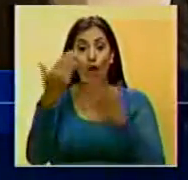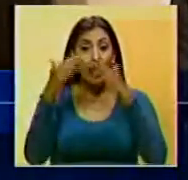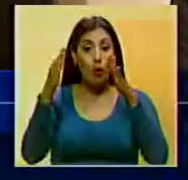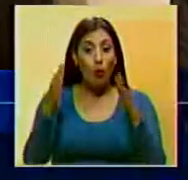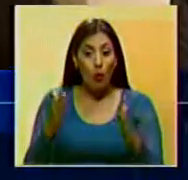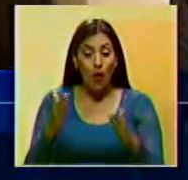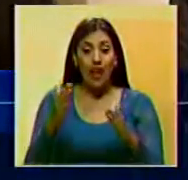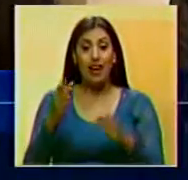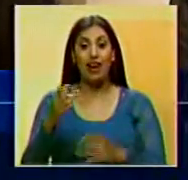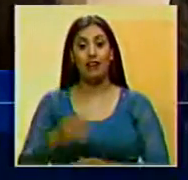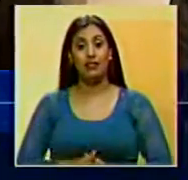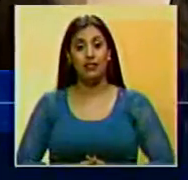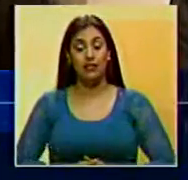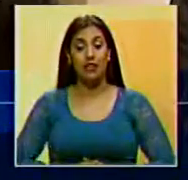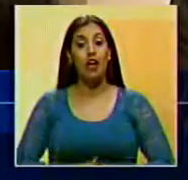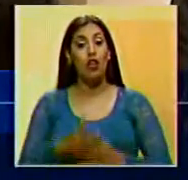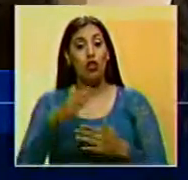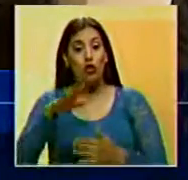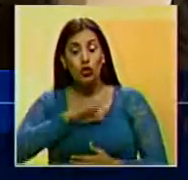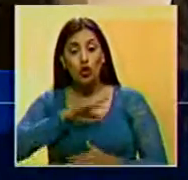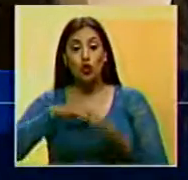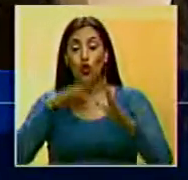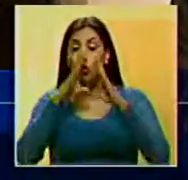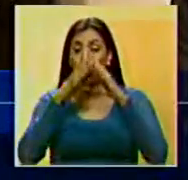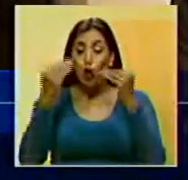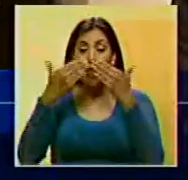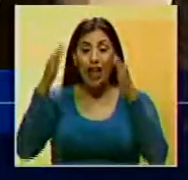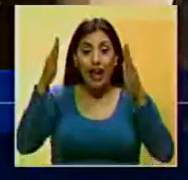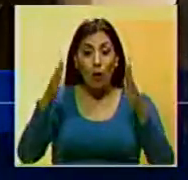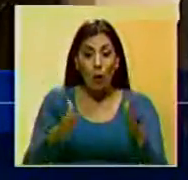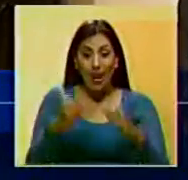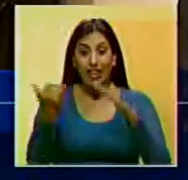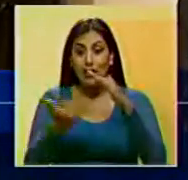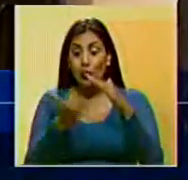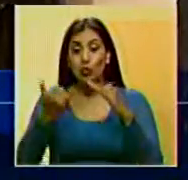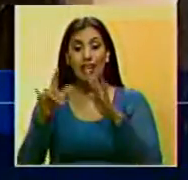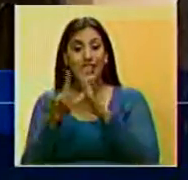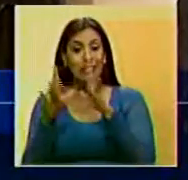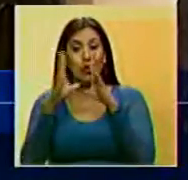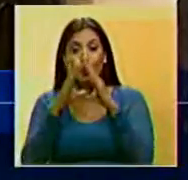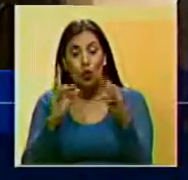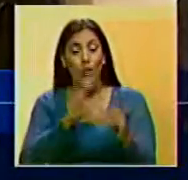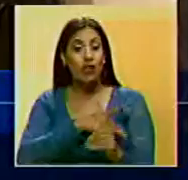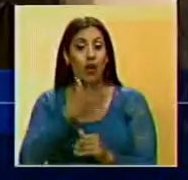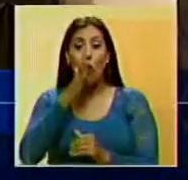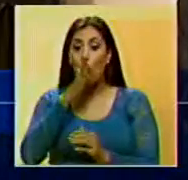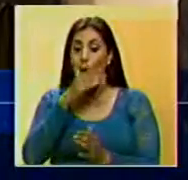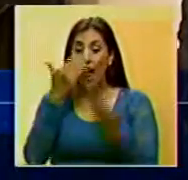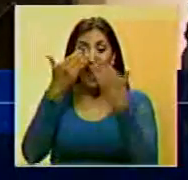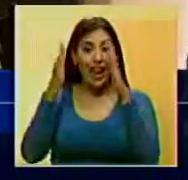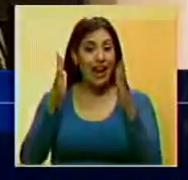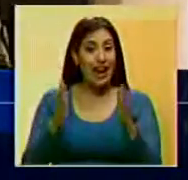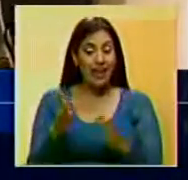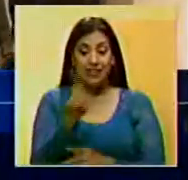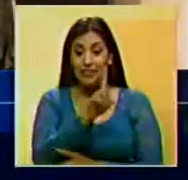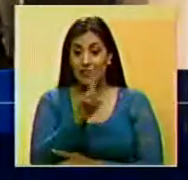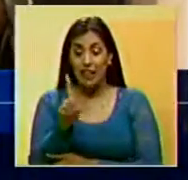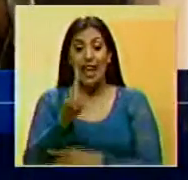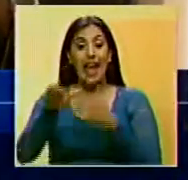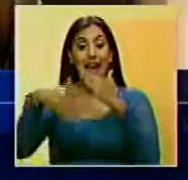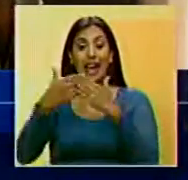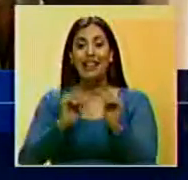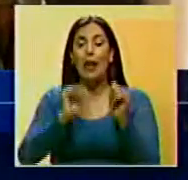educativas, donde nuestras instituciones educativas no vamos a tener actividades y nos vamos a